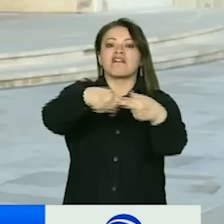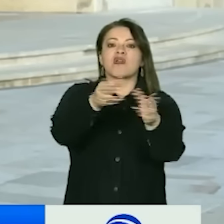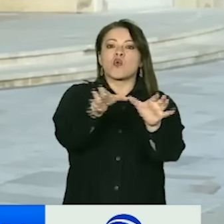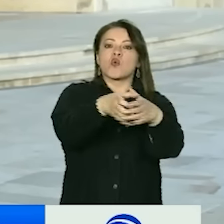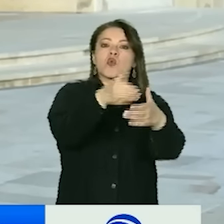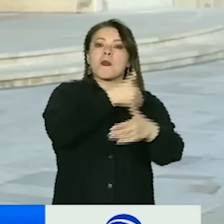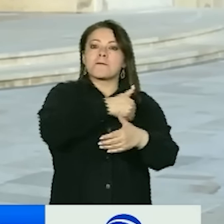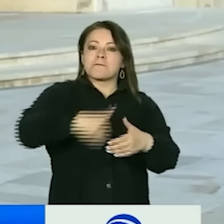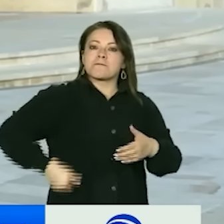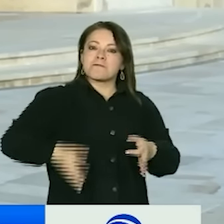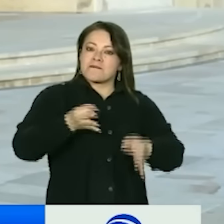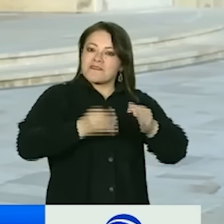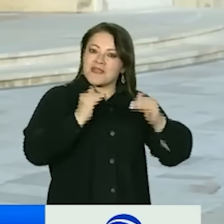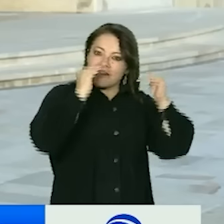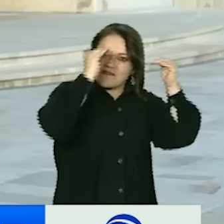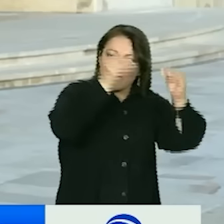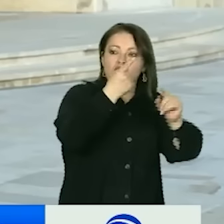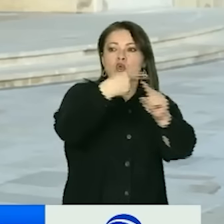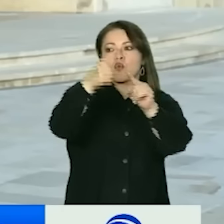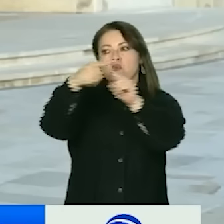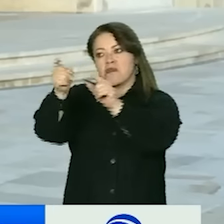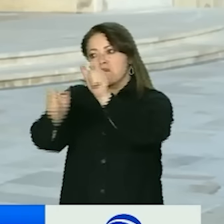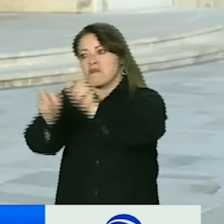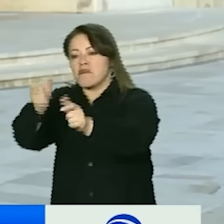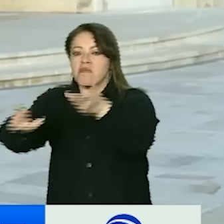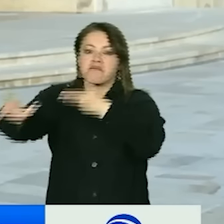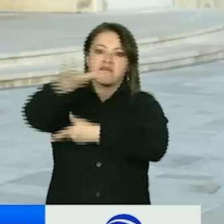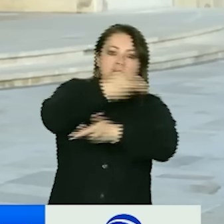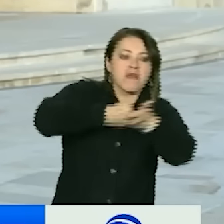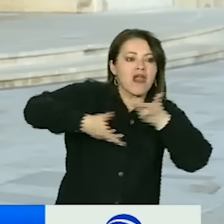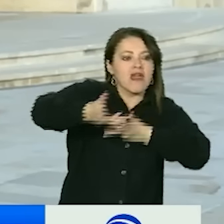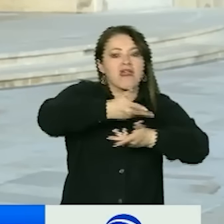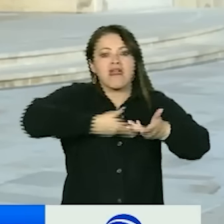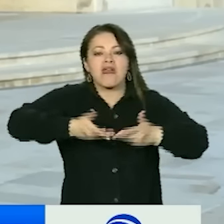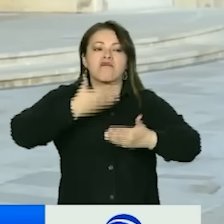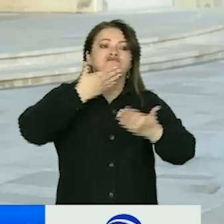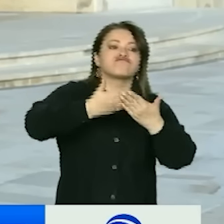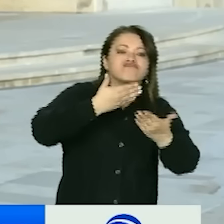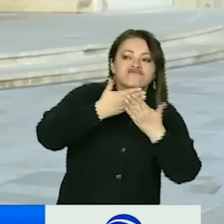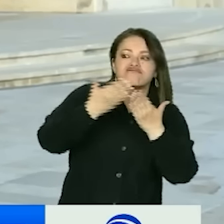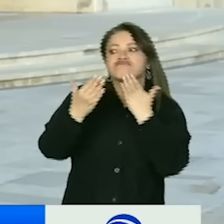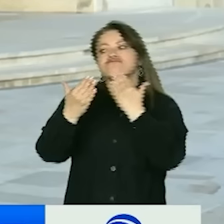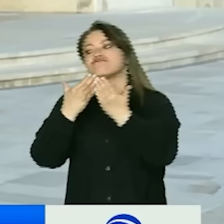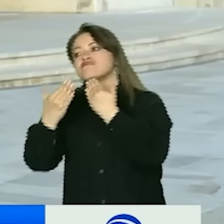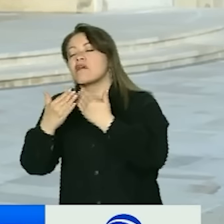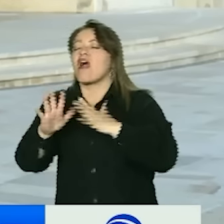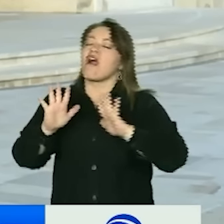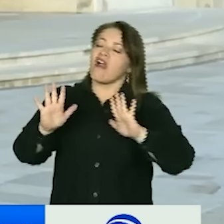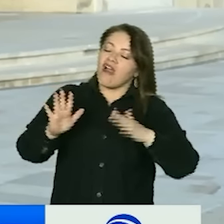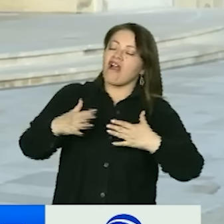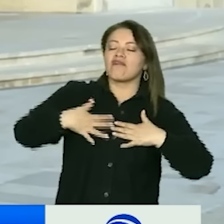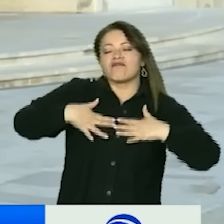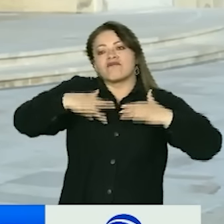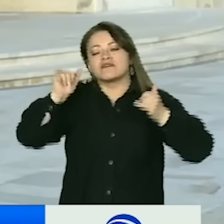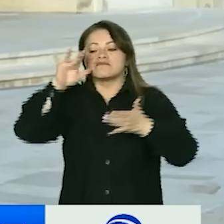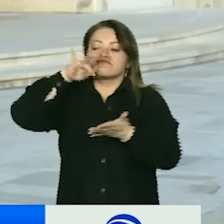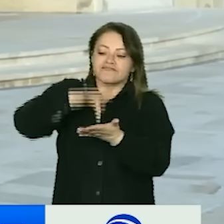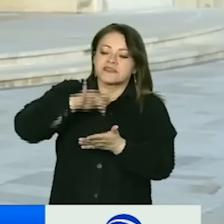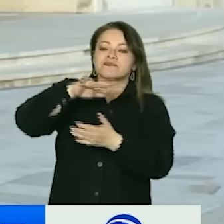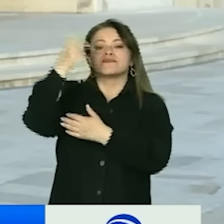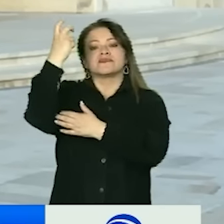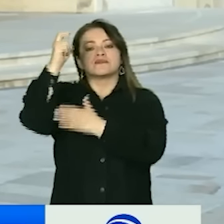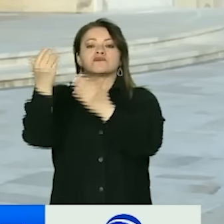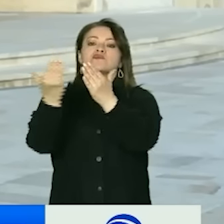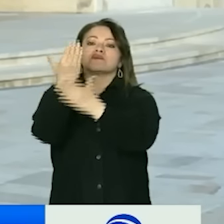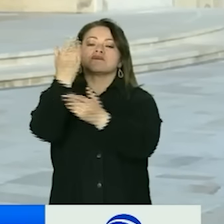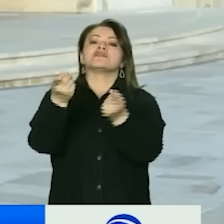Gerson Chávera, y algunos magistrados con quien pudo cruzar palabras, agradecer la confianza en este importante cargo, y también conocer